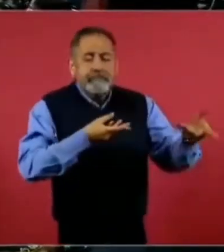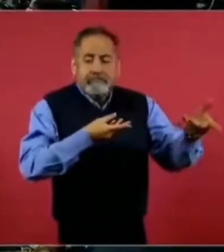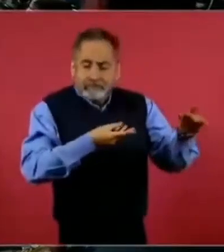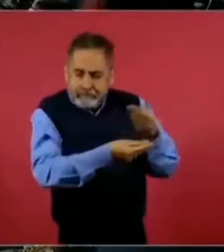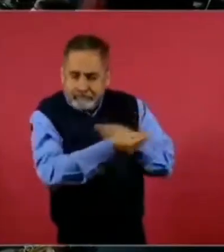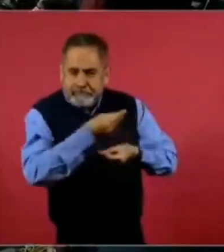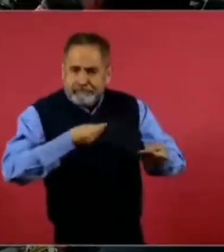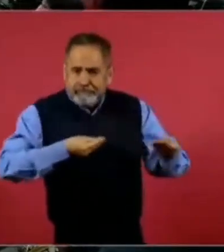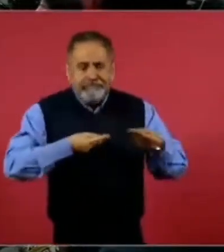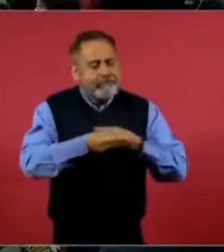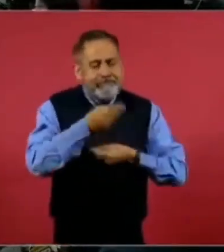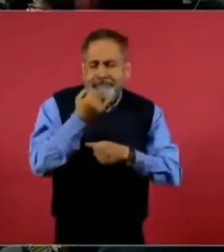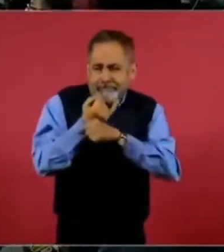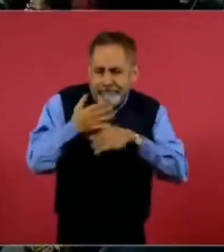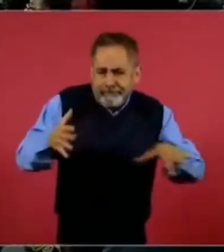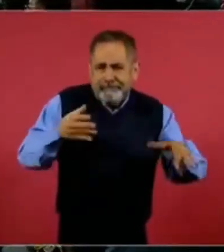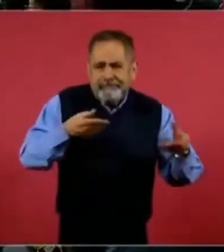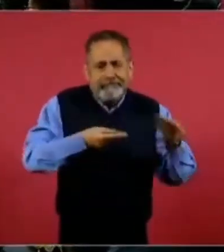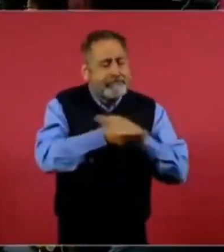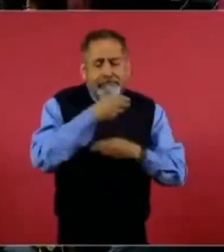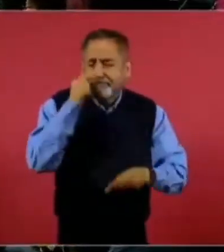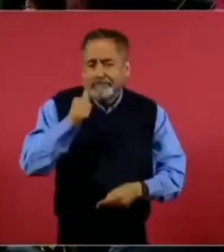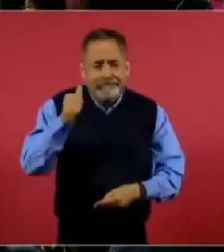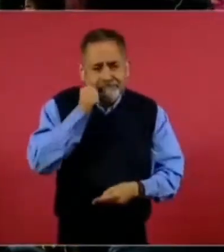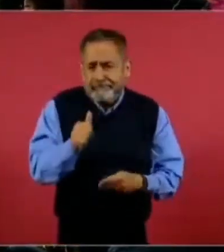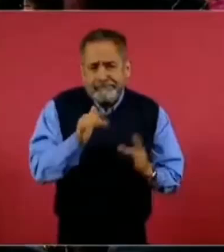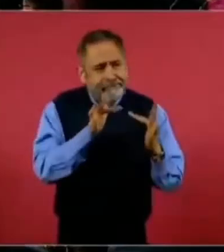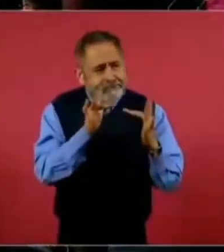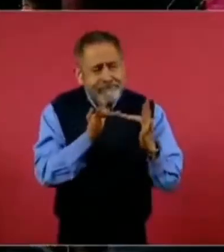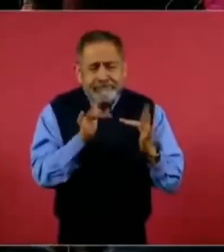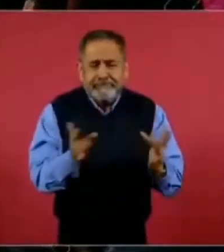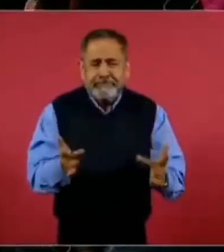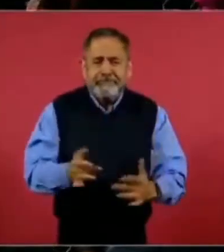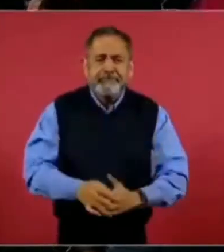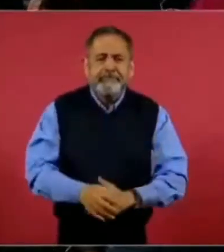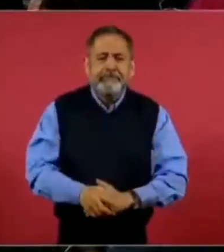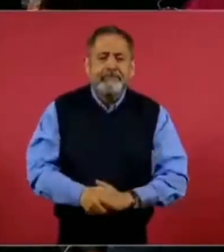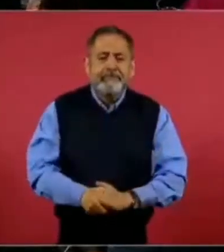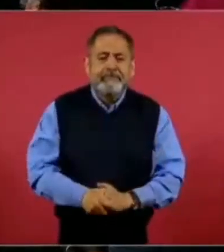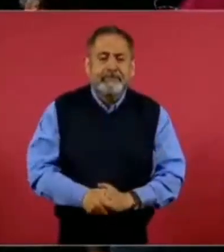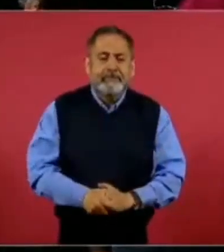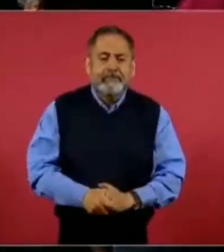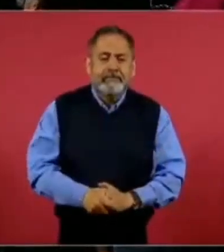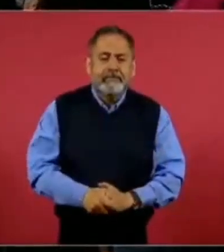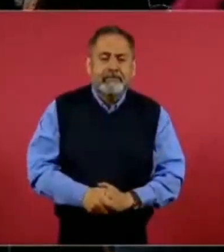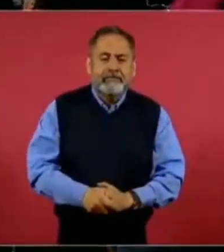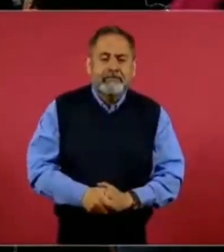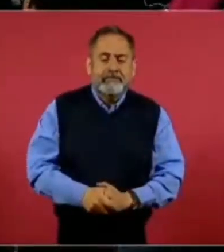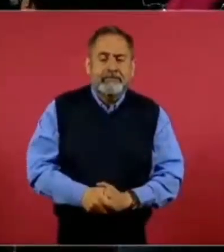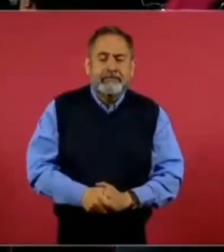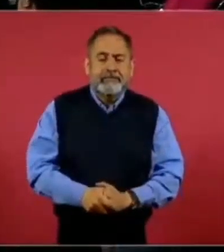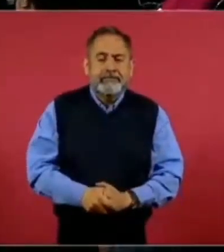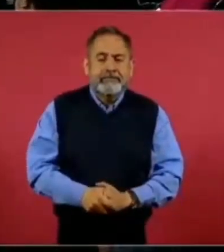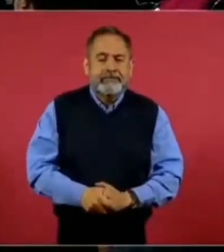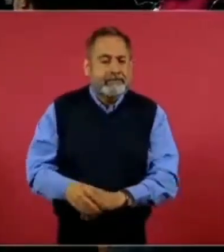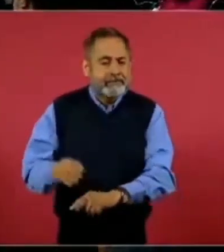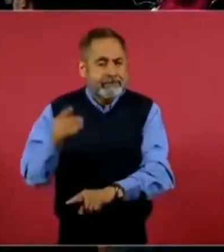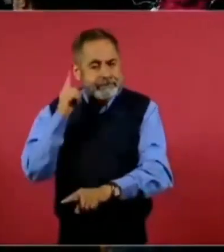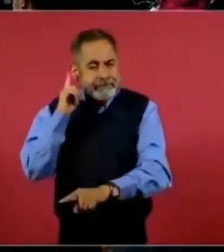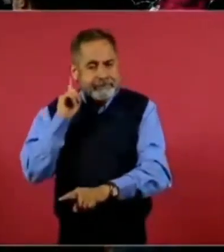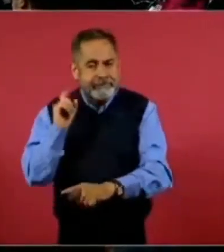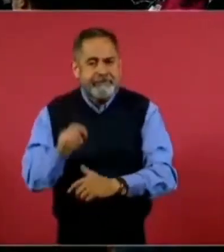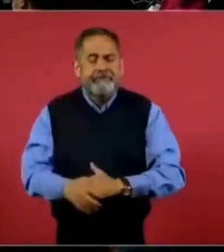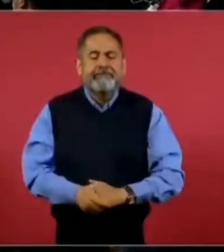información. Bueno, es un intercambio mexicano con la detención ya de Ismael del Marín, acaba una era, empieza